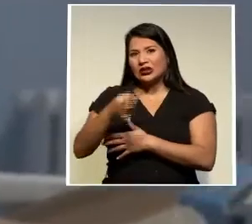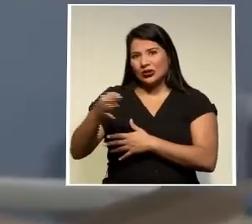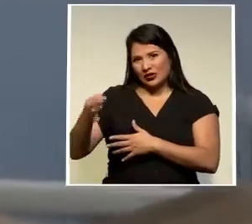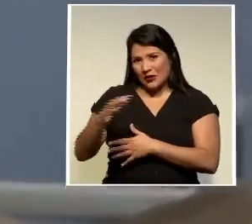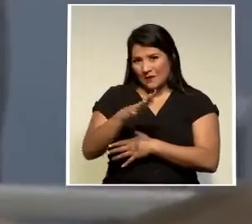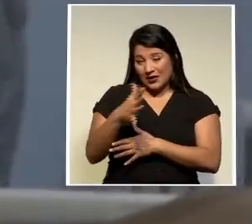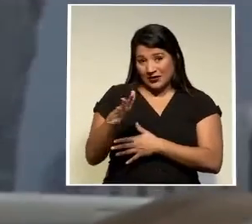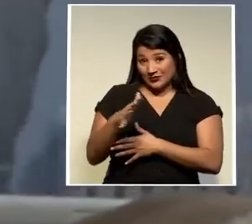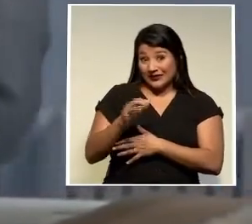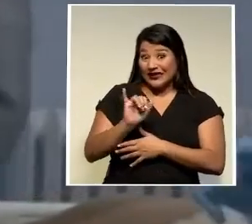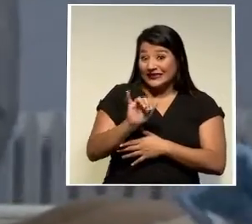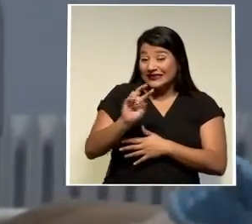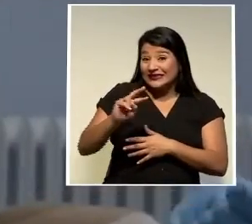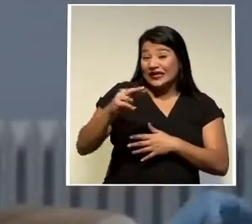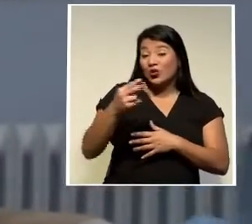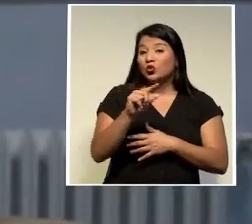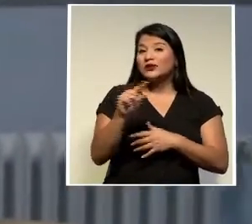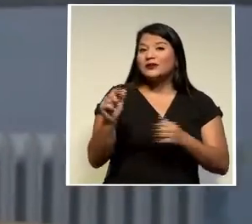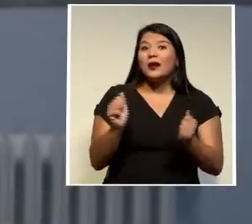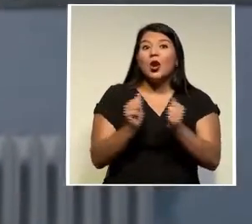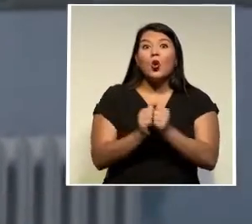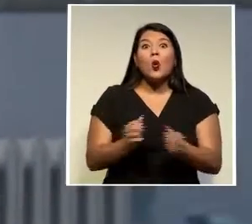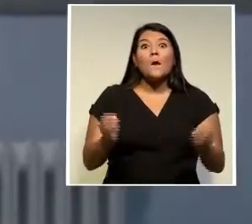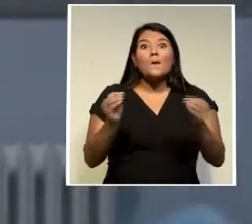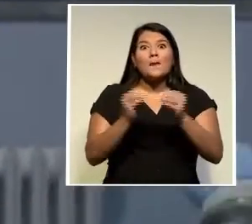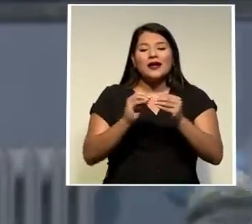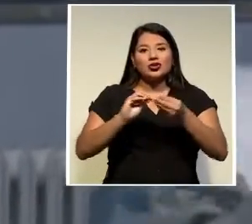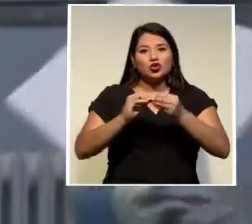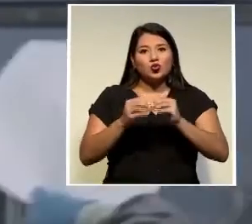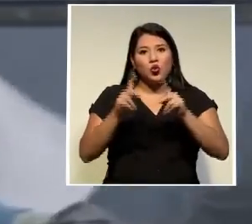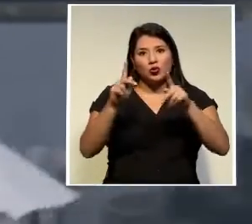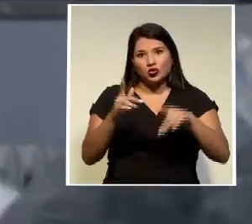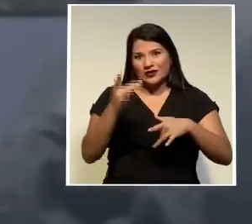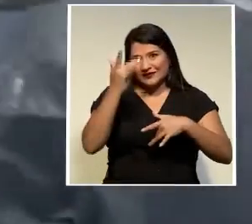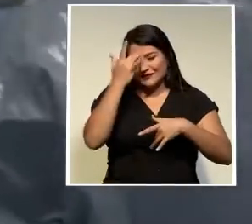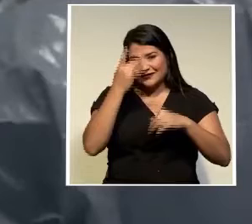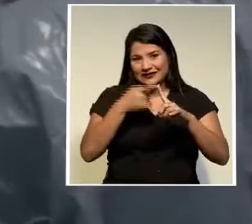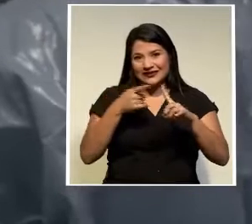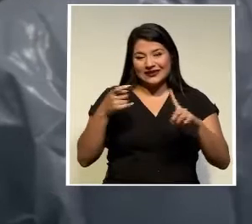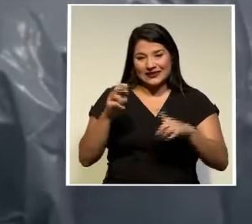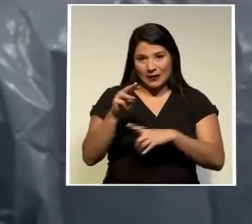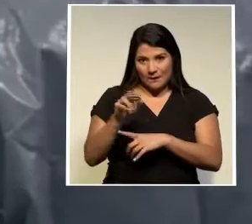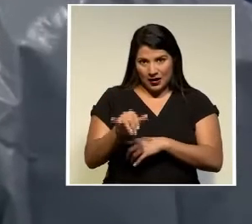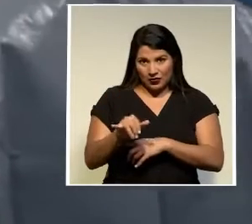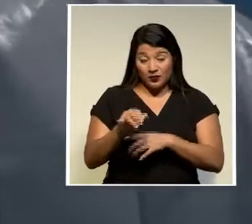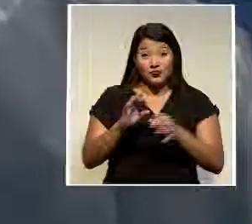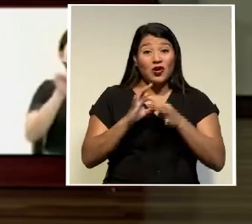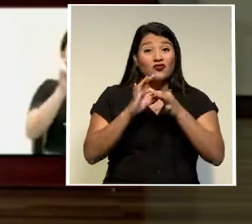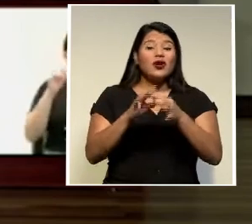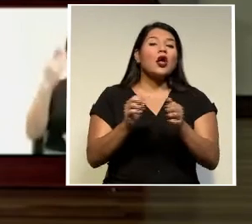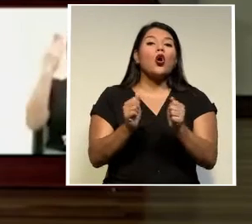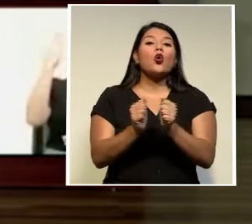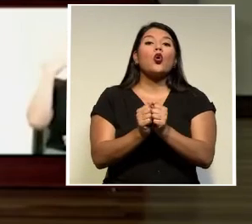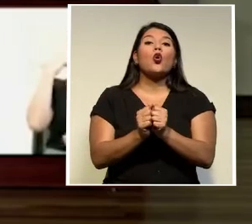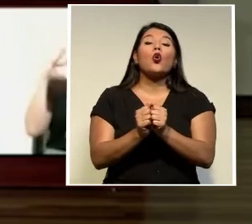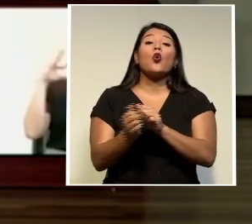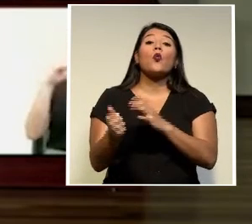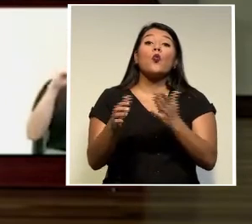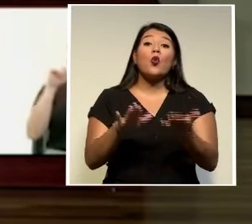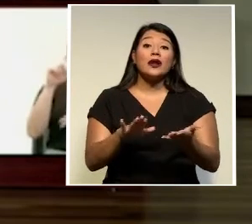la segunda con mayor acumulación de casos desde mayo En lo que respecta a fallecimientos la semana pasada sumó